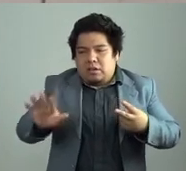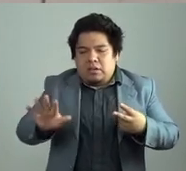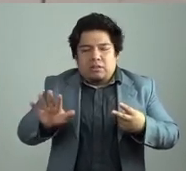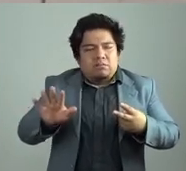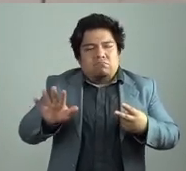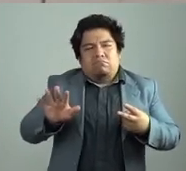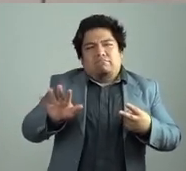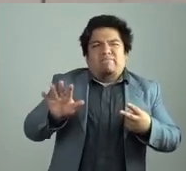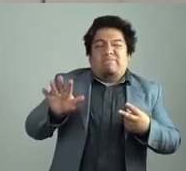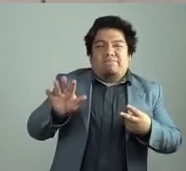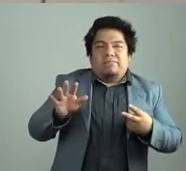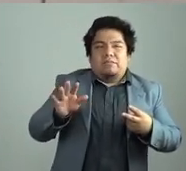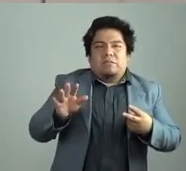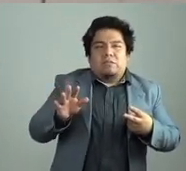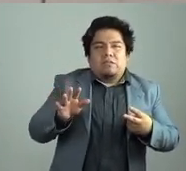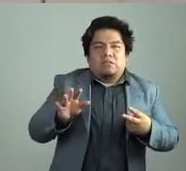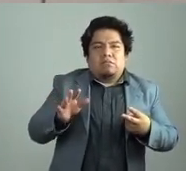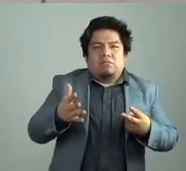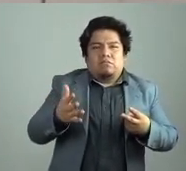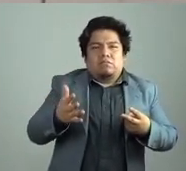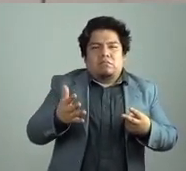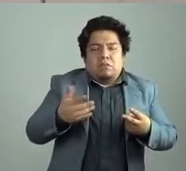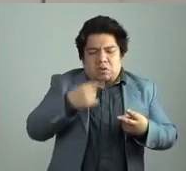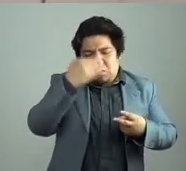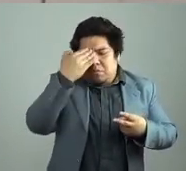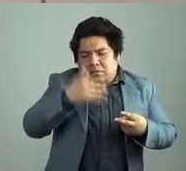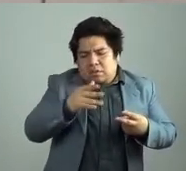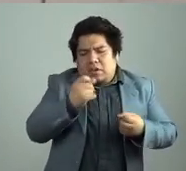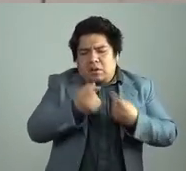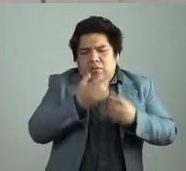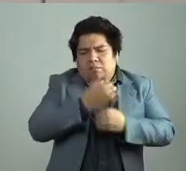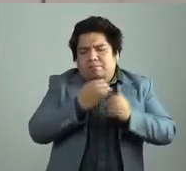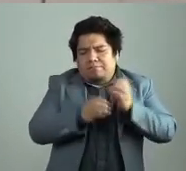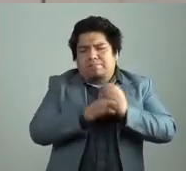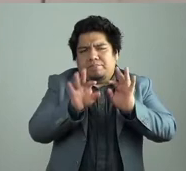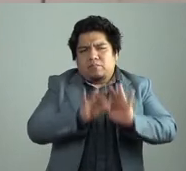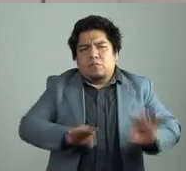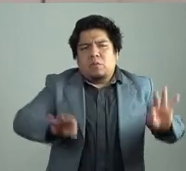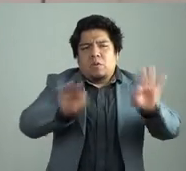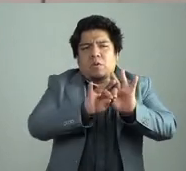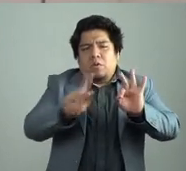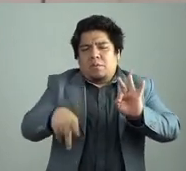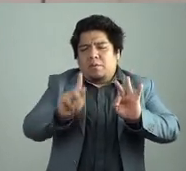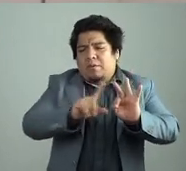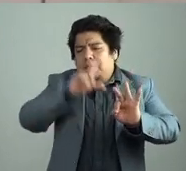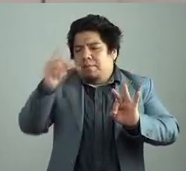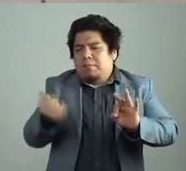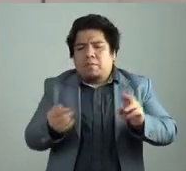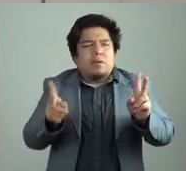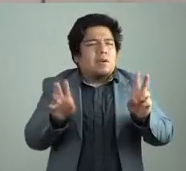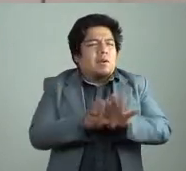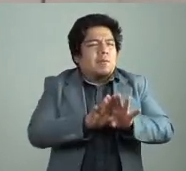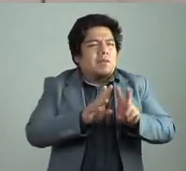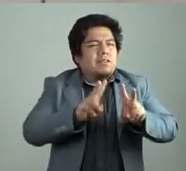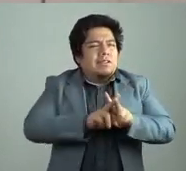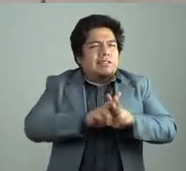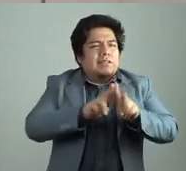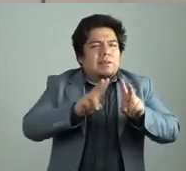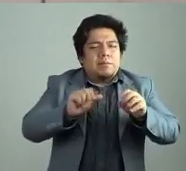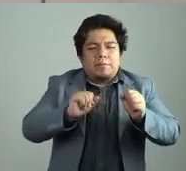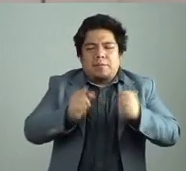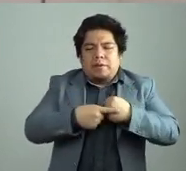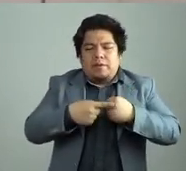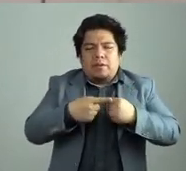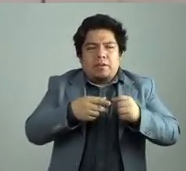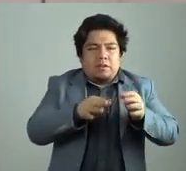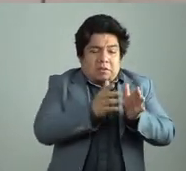incluso va desde que es fundamental, o sea, las dos respuestas serían para mí válidas, ¿no? Desde que es fundamental para